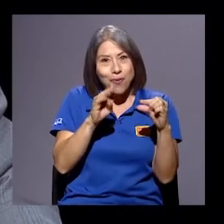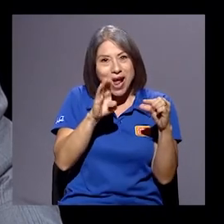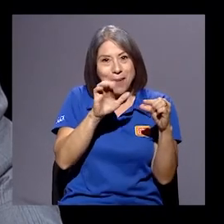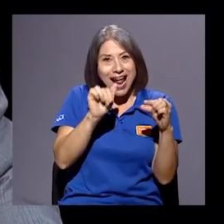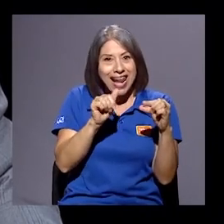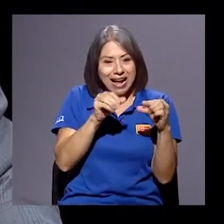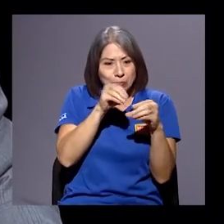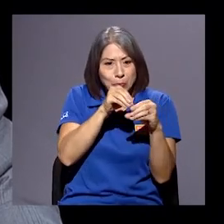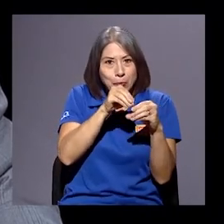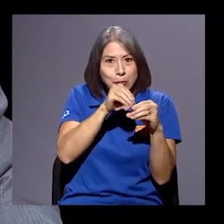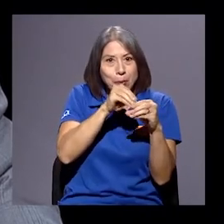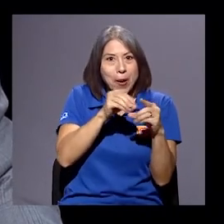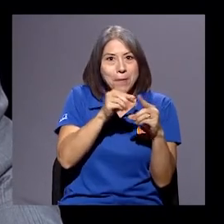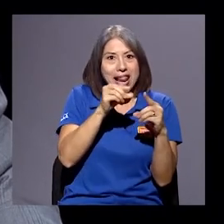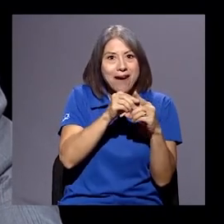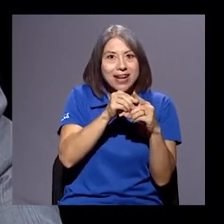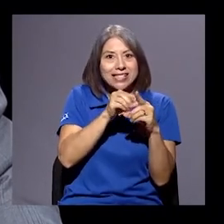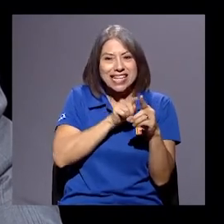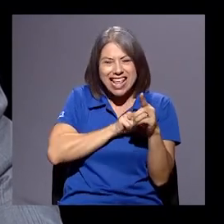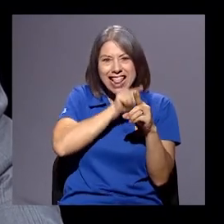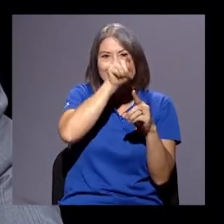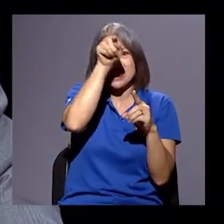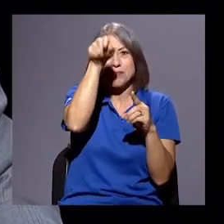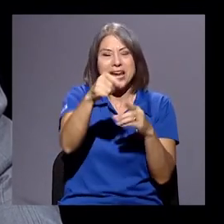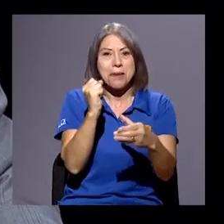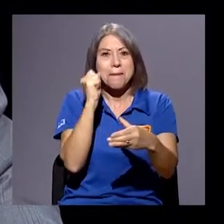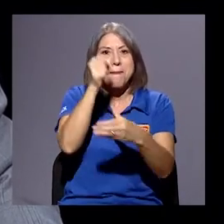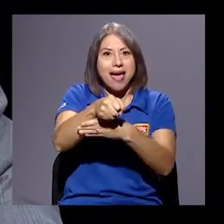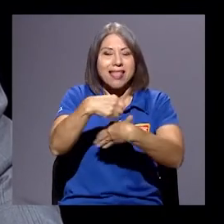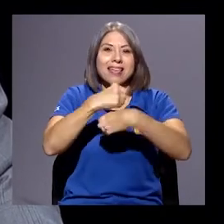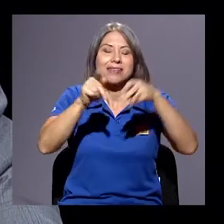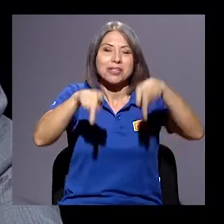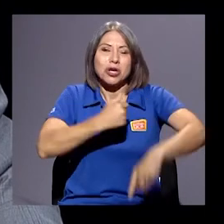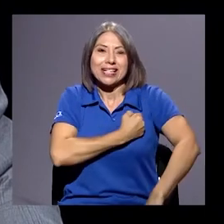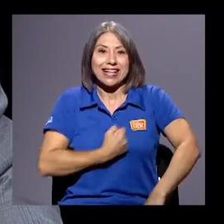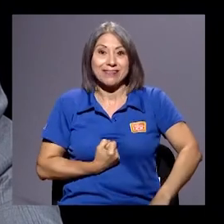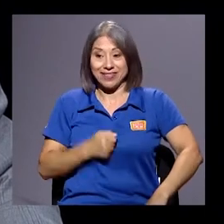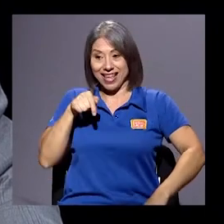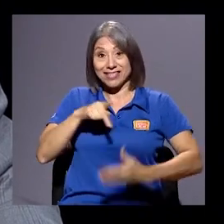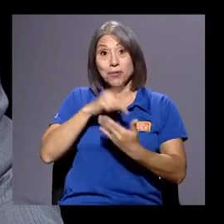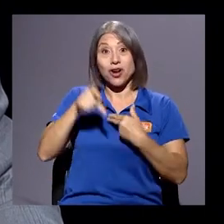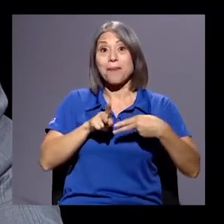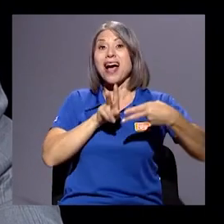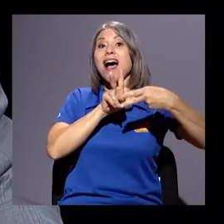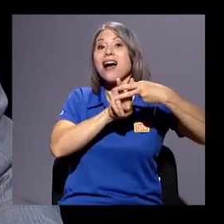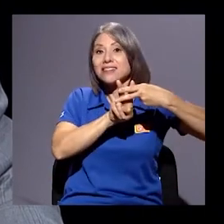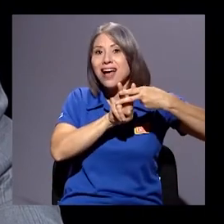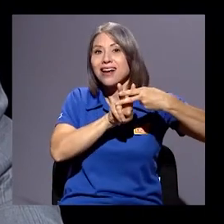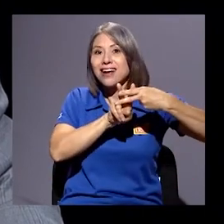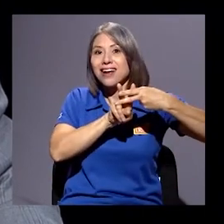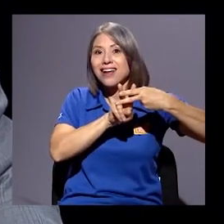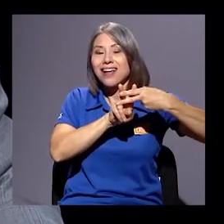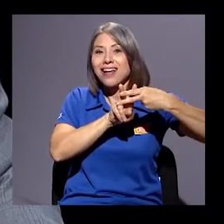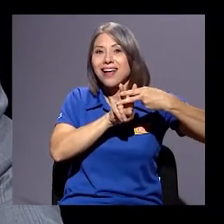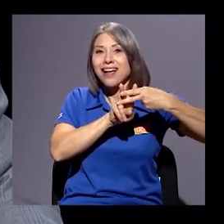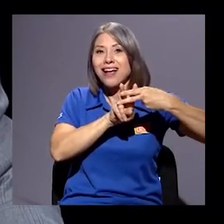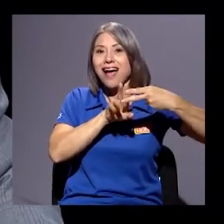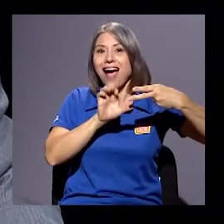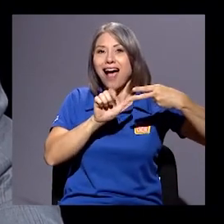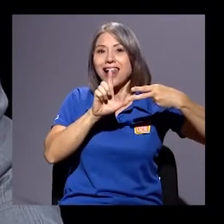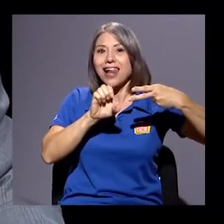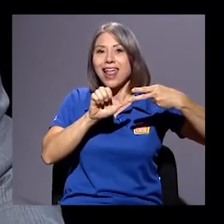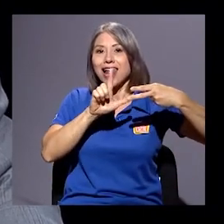veces mata y hace mártires. El hashtag de este programa definitivamente hoy tiene que ser aleluya.